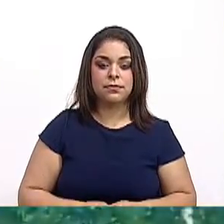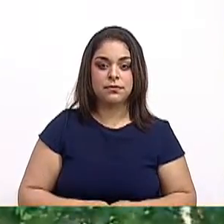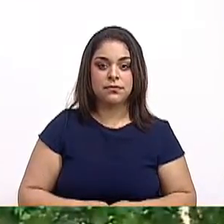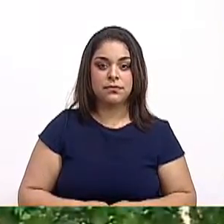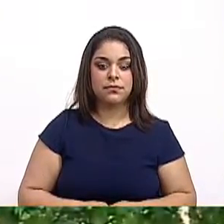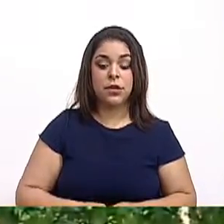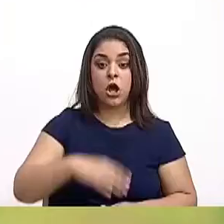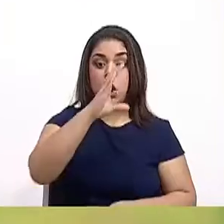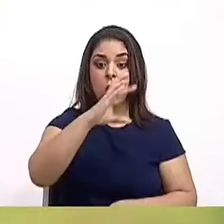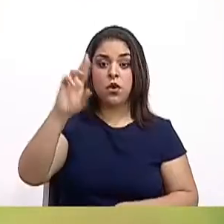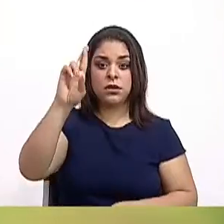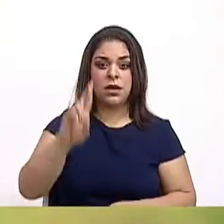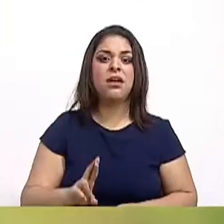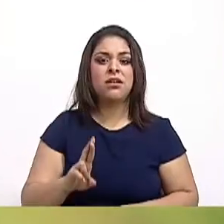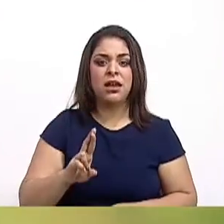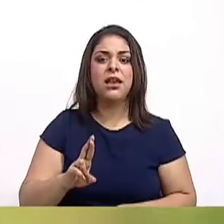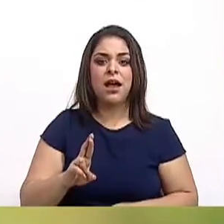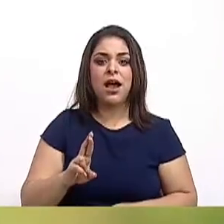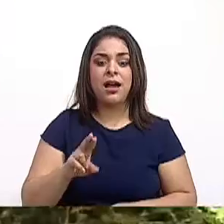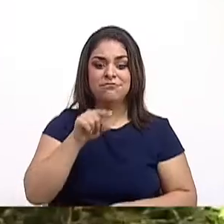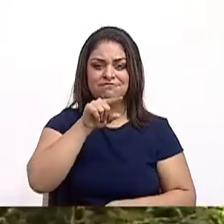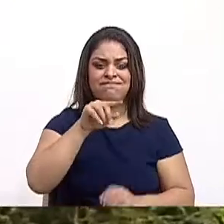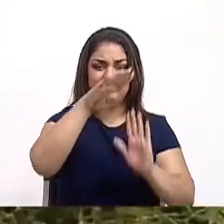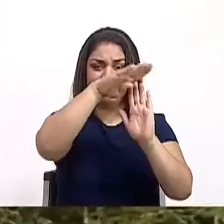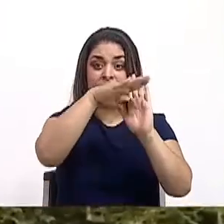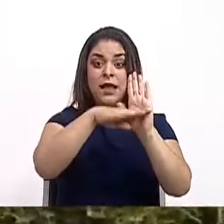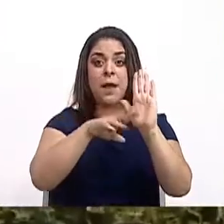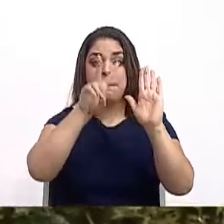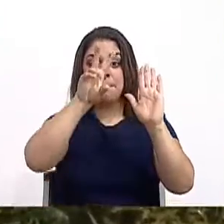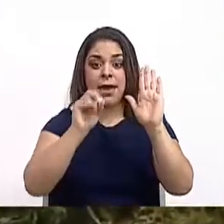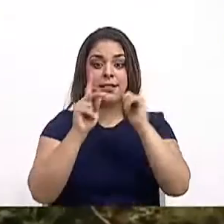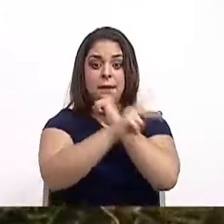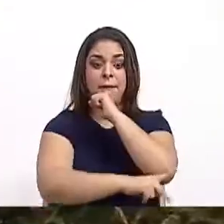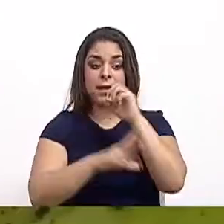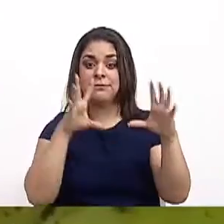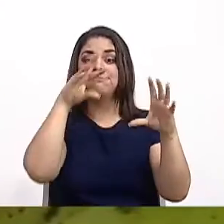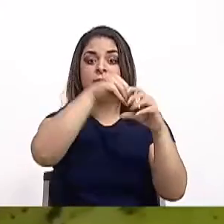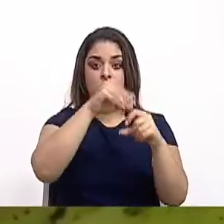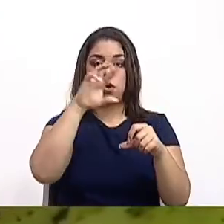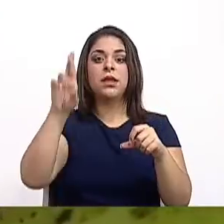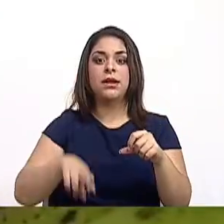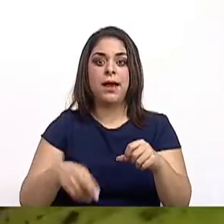Costa Rica está entre los 20 países con mayor biodiversidad del mundo.